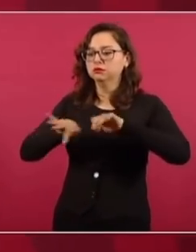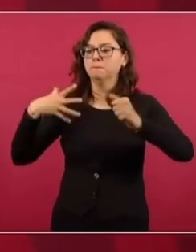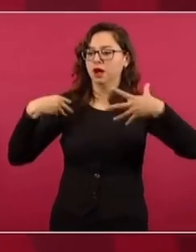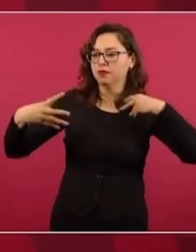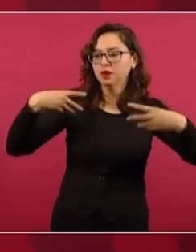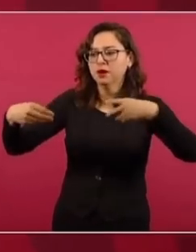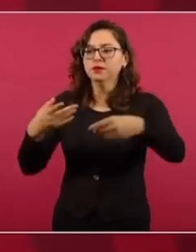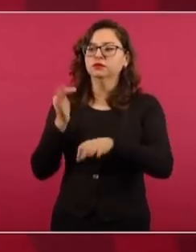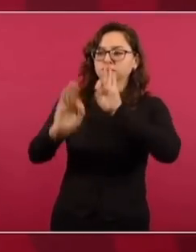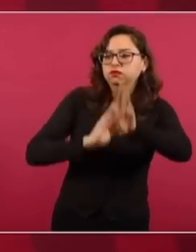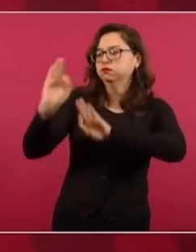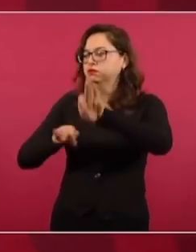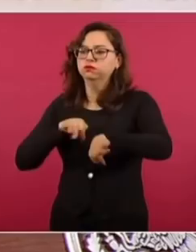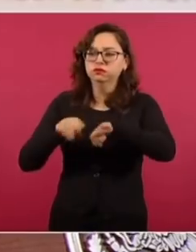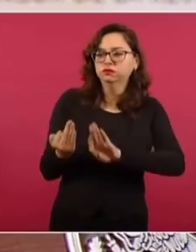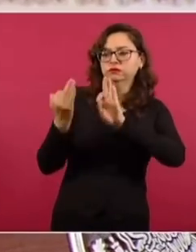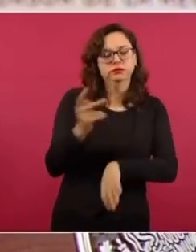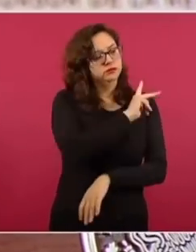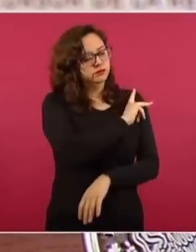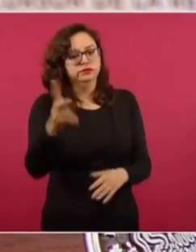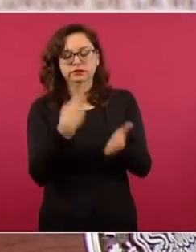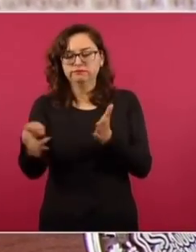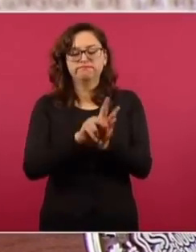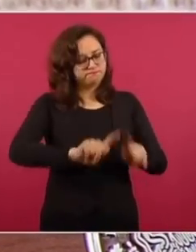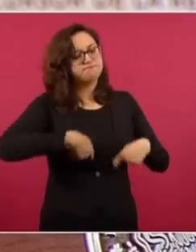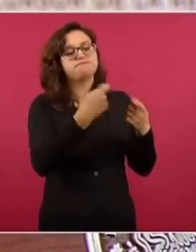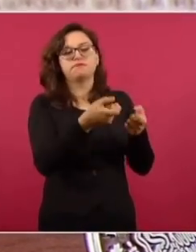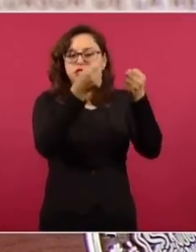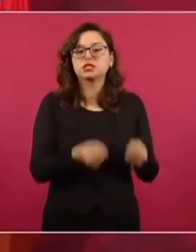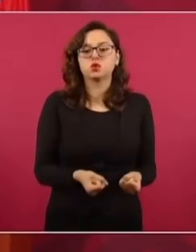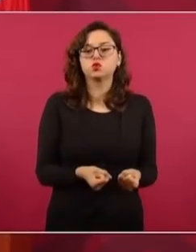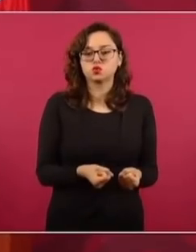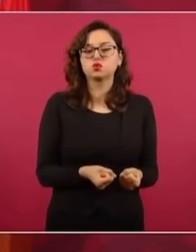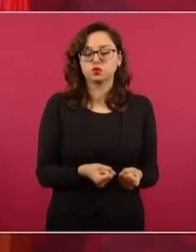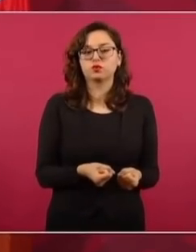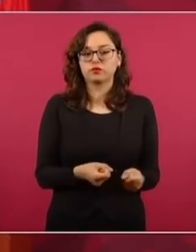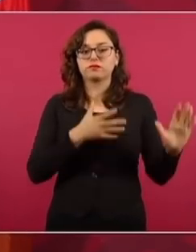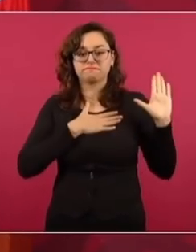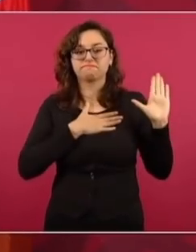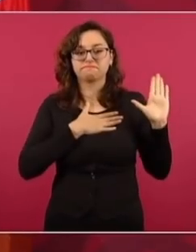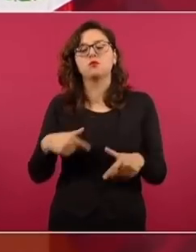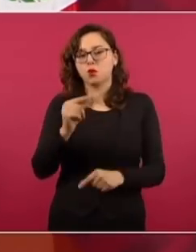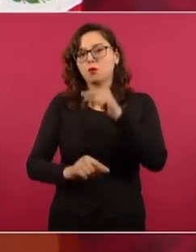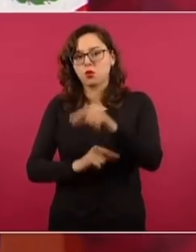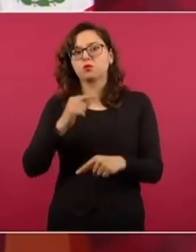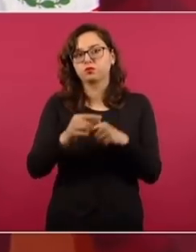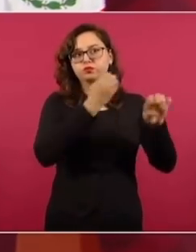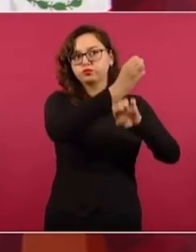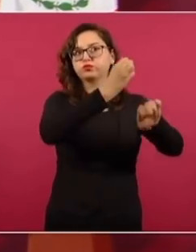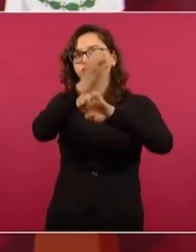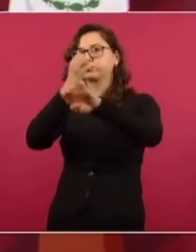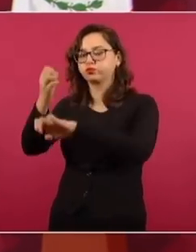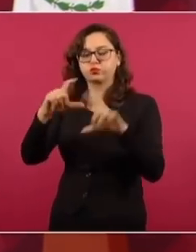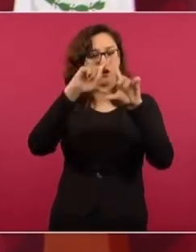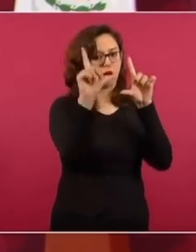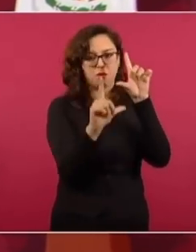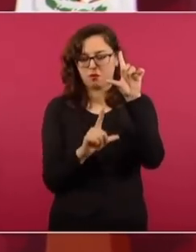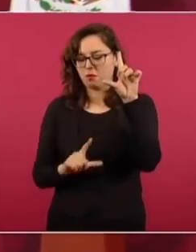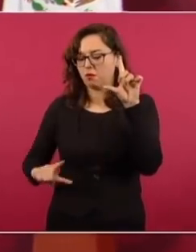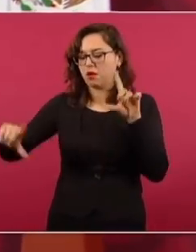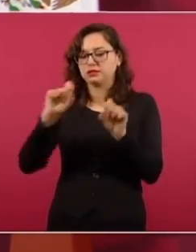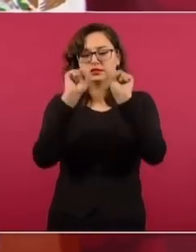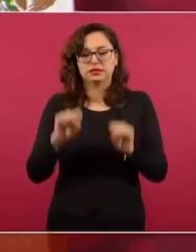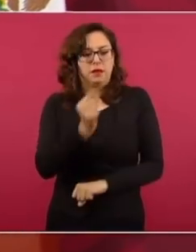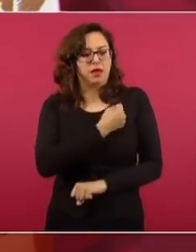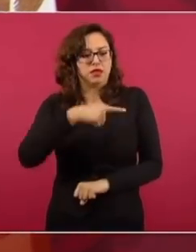enfrentar la pandemia, todos van a tener sus bases, sus plazas. Es mi compromiso. Ya iniciamos para federalizar todo el